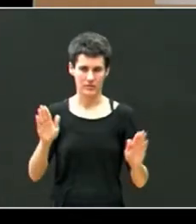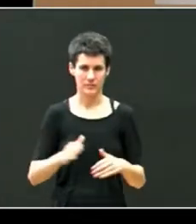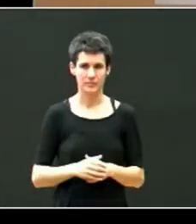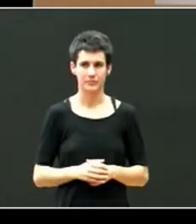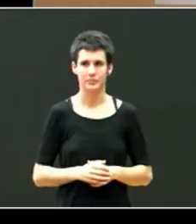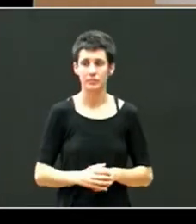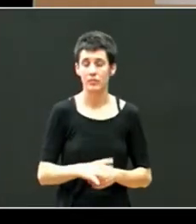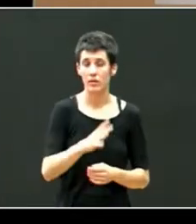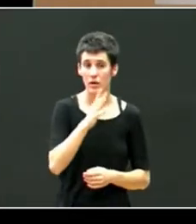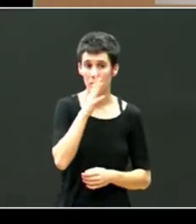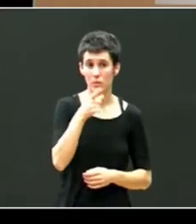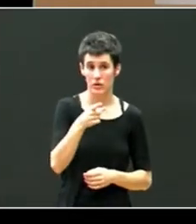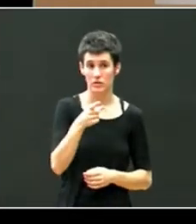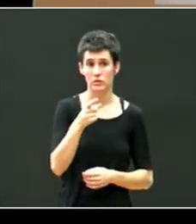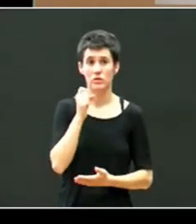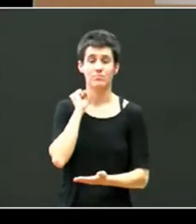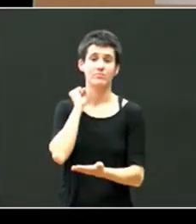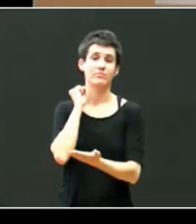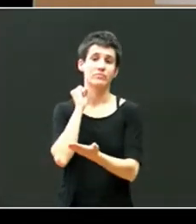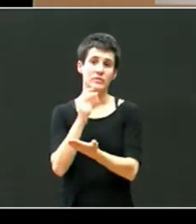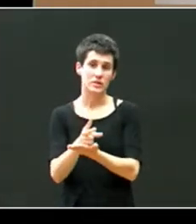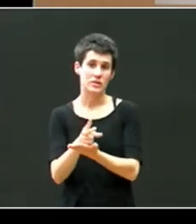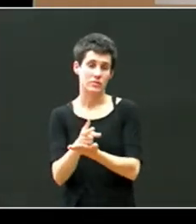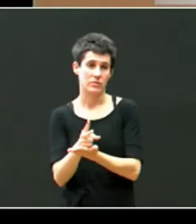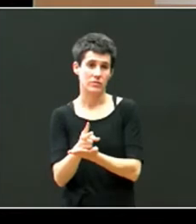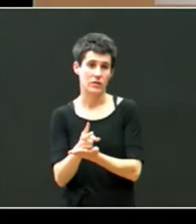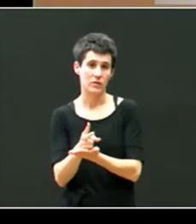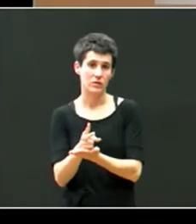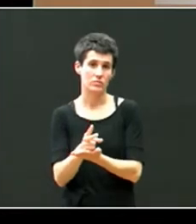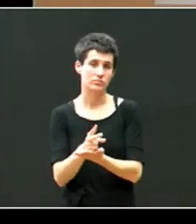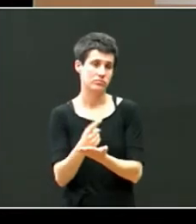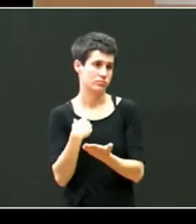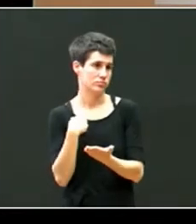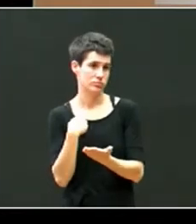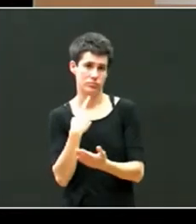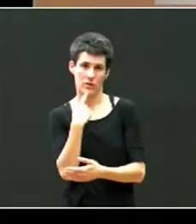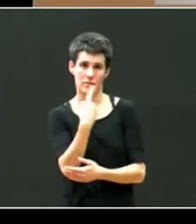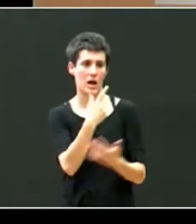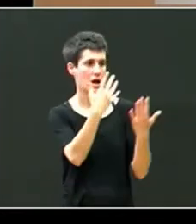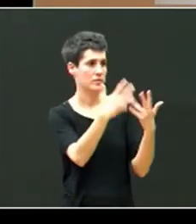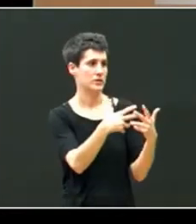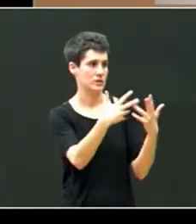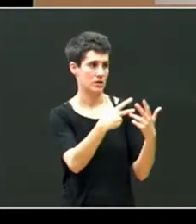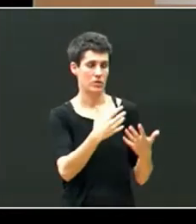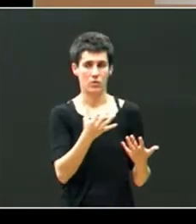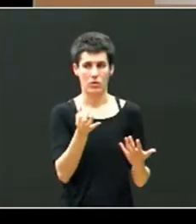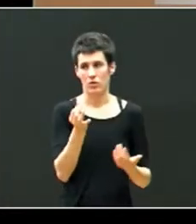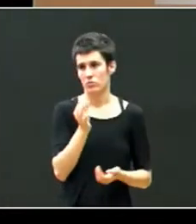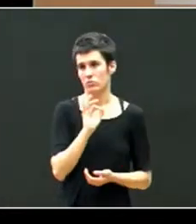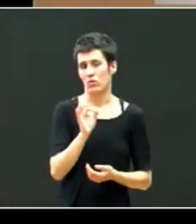por eso los desafíos que lanzo y rogamos a la administración o a quien corresponda